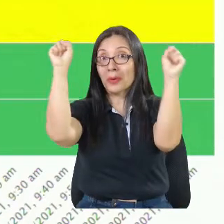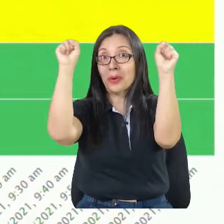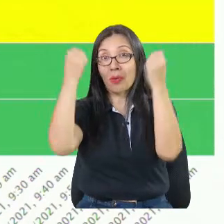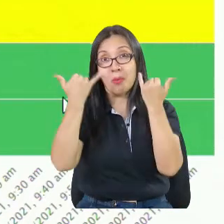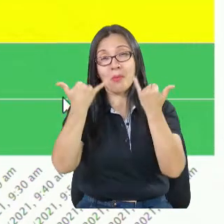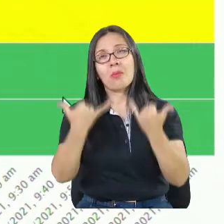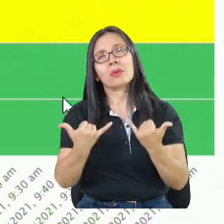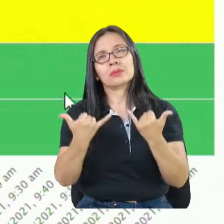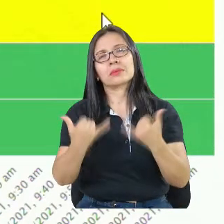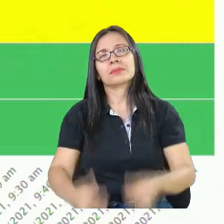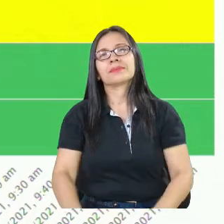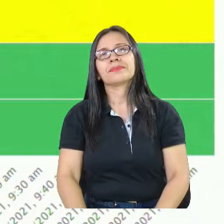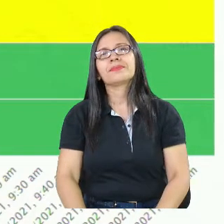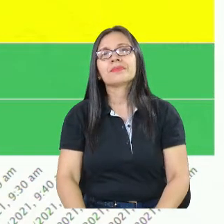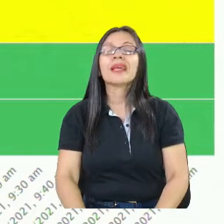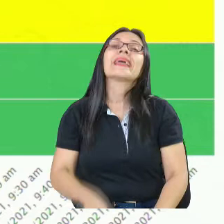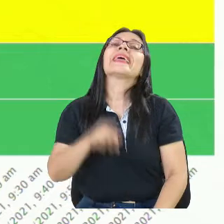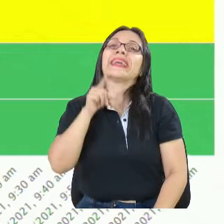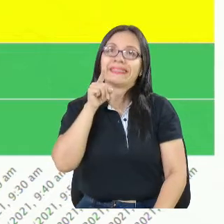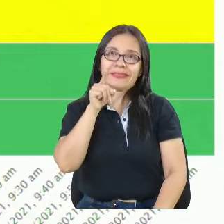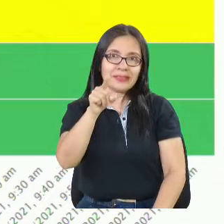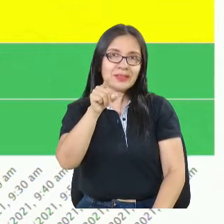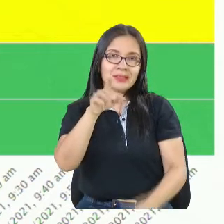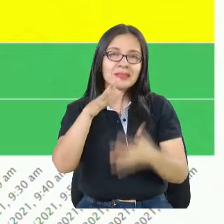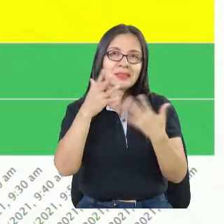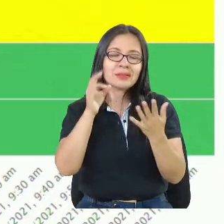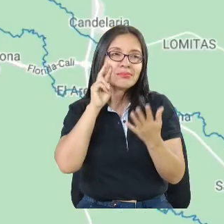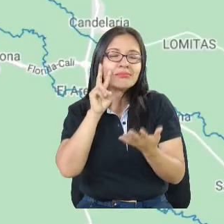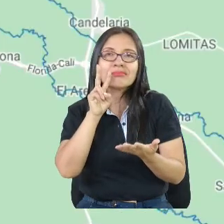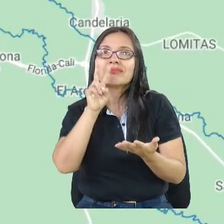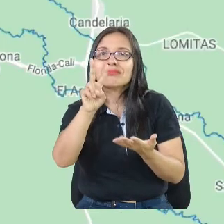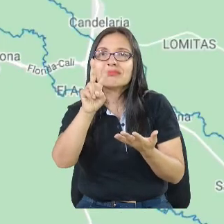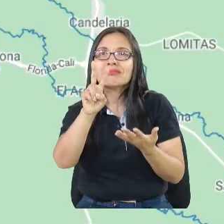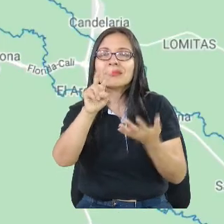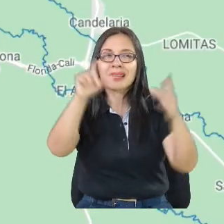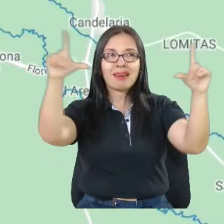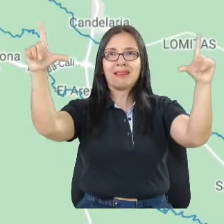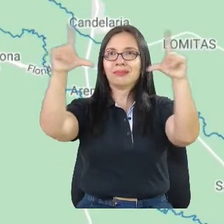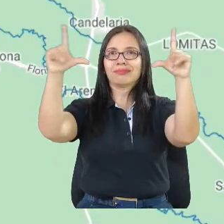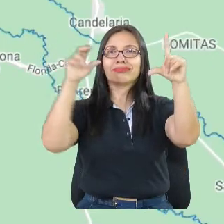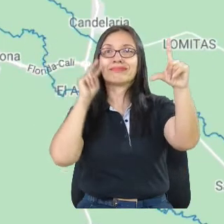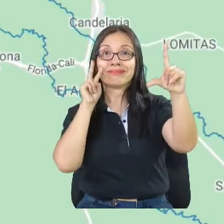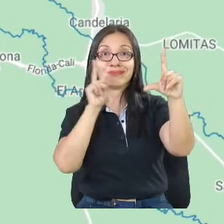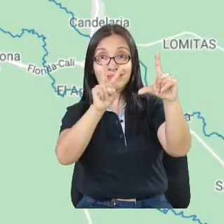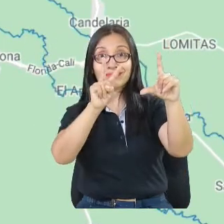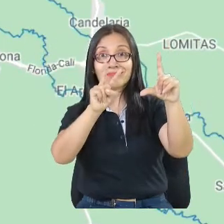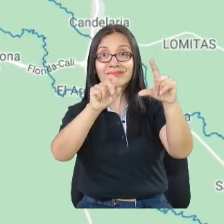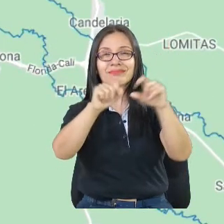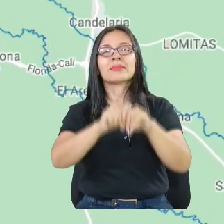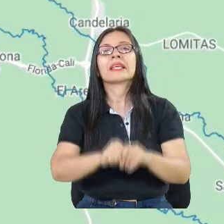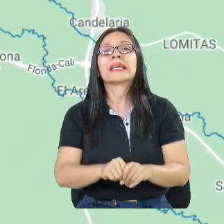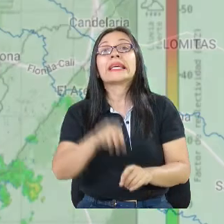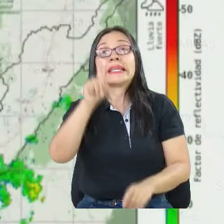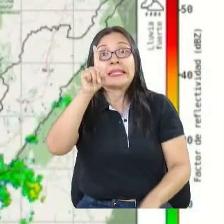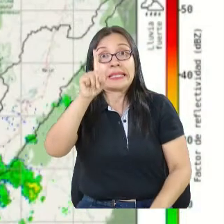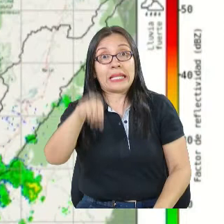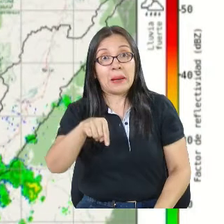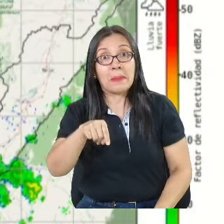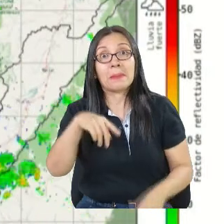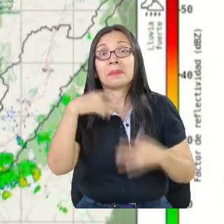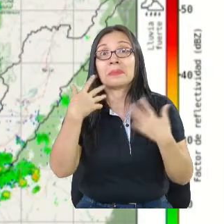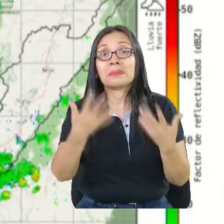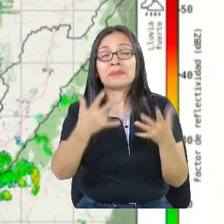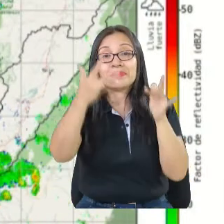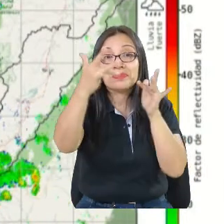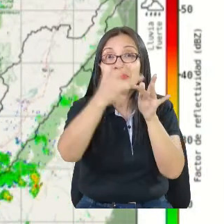hoy. Entonces, eso es lo que podemos, digamos, como ver en el geoportal. Otro avance gigantesco es la conexión con los datos del